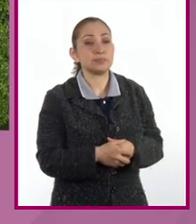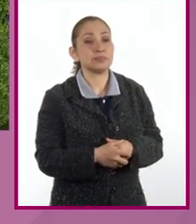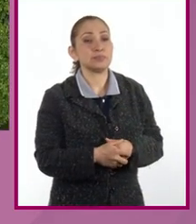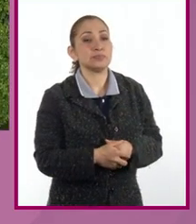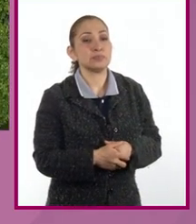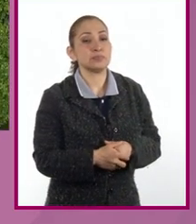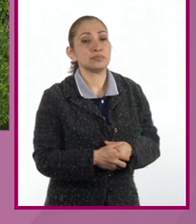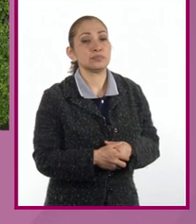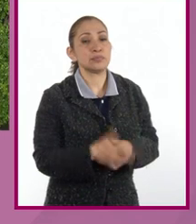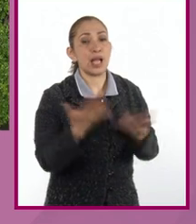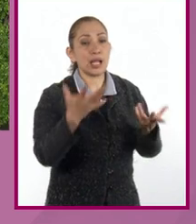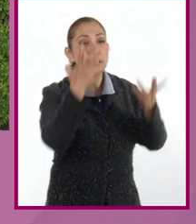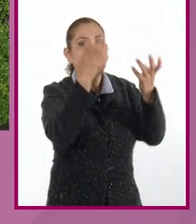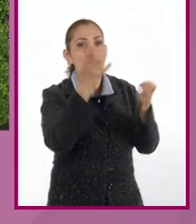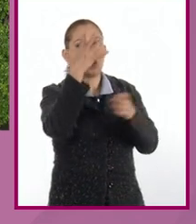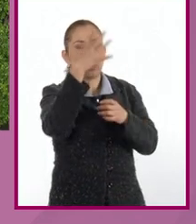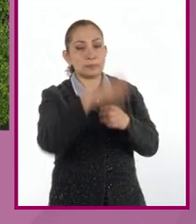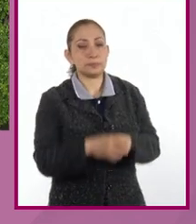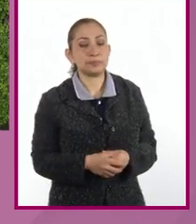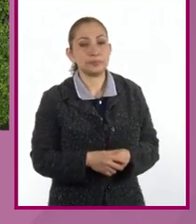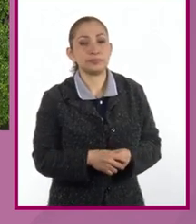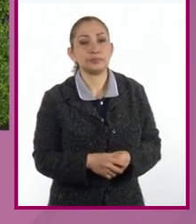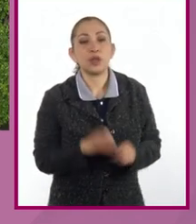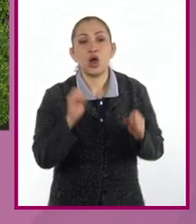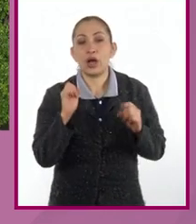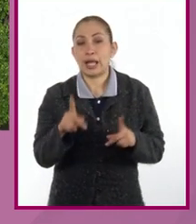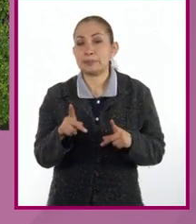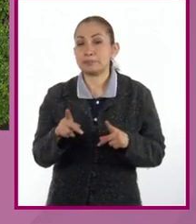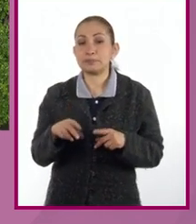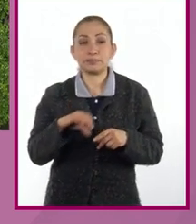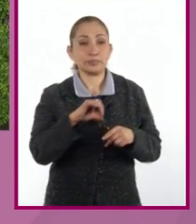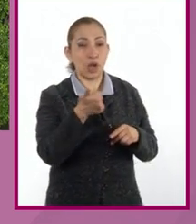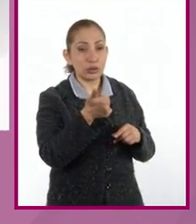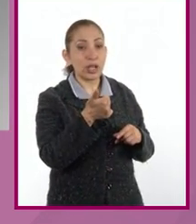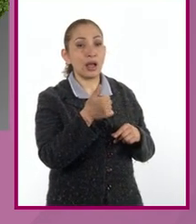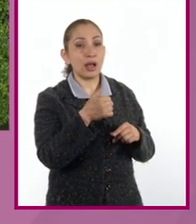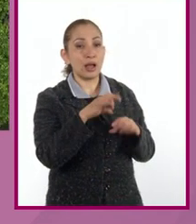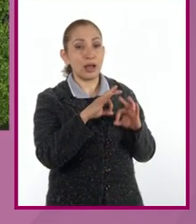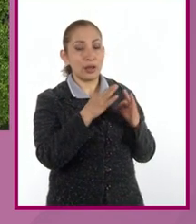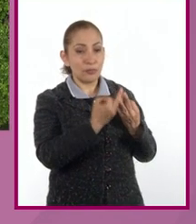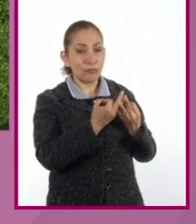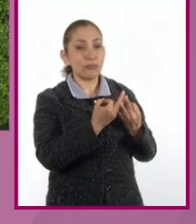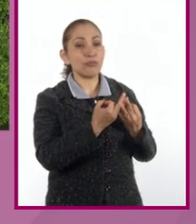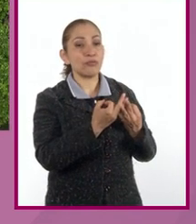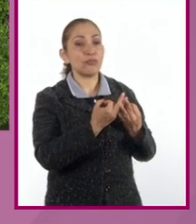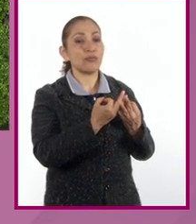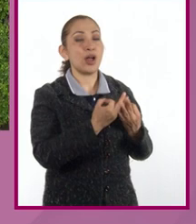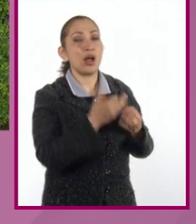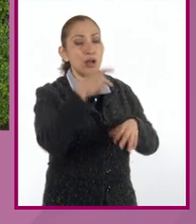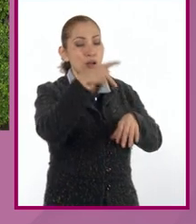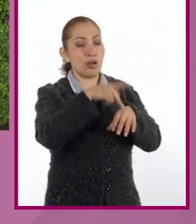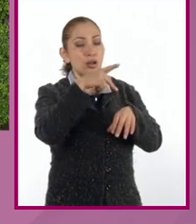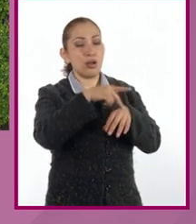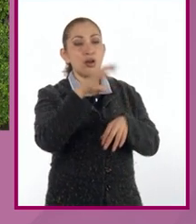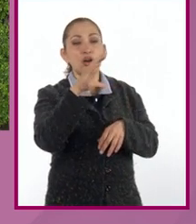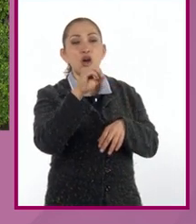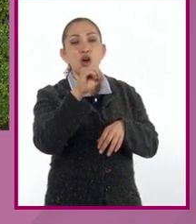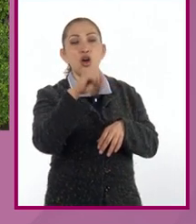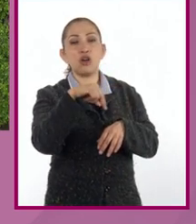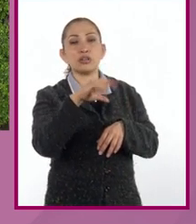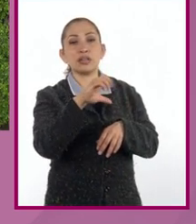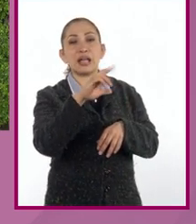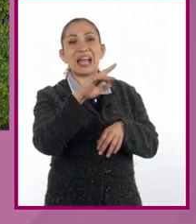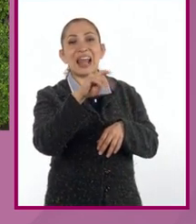se pone al secado al sol. Muy bien. Y otra de las técnicas es el concreto. El concreto,